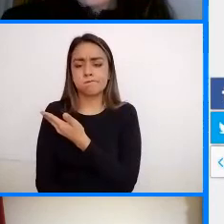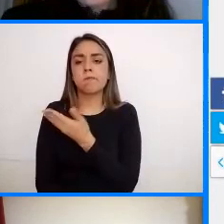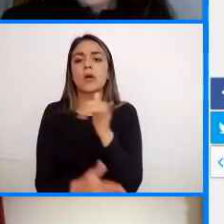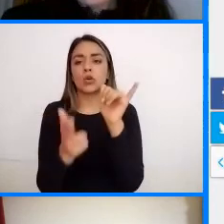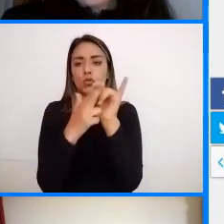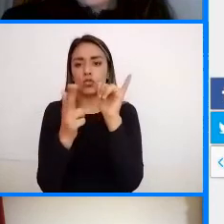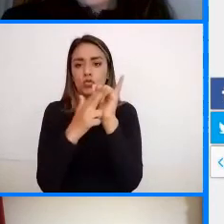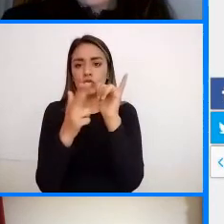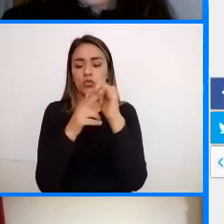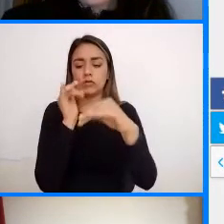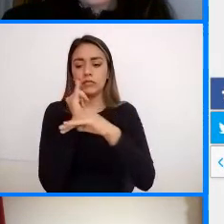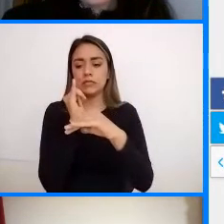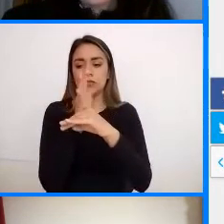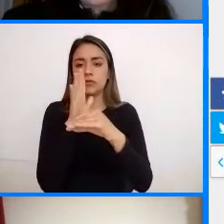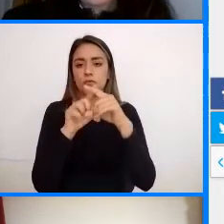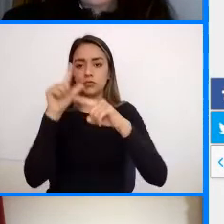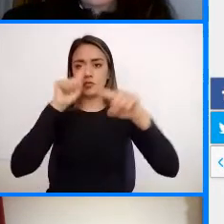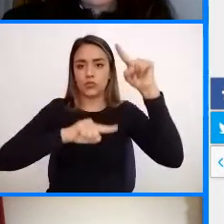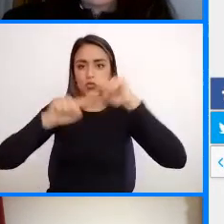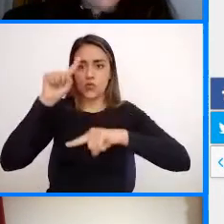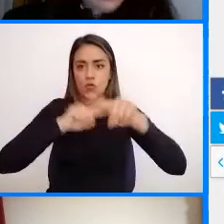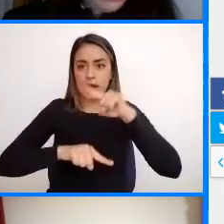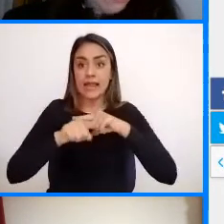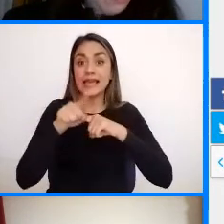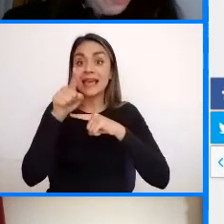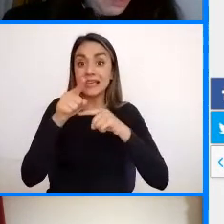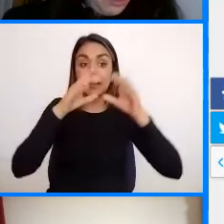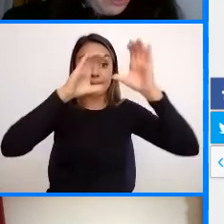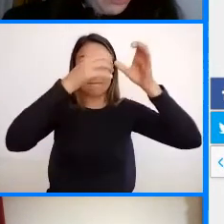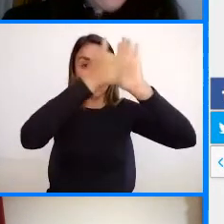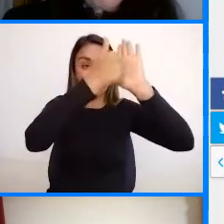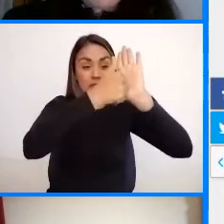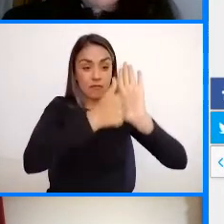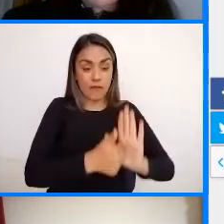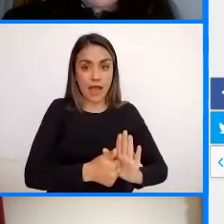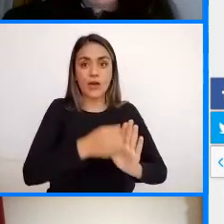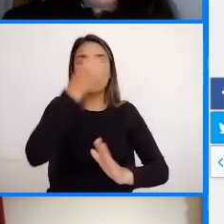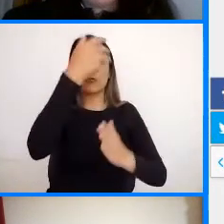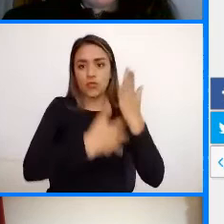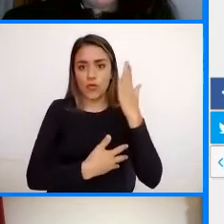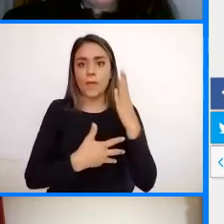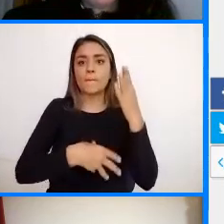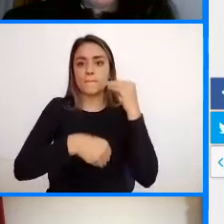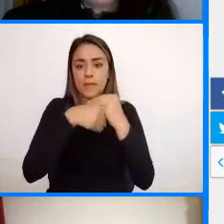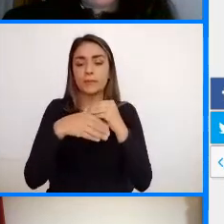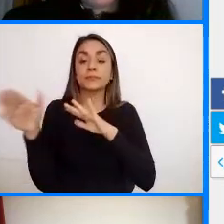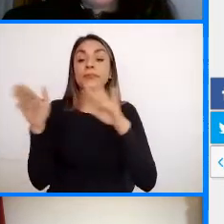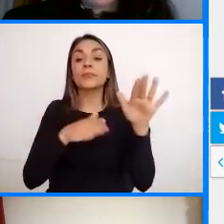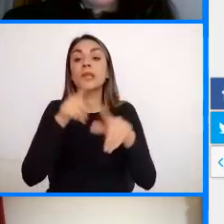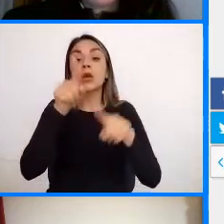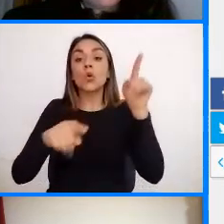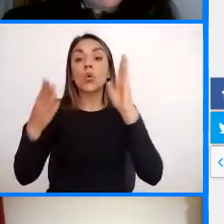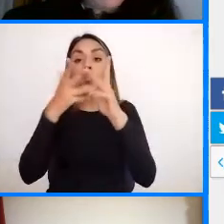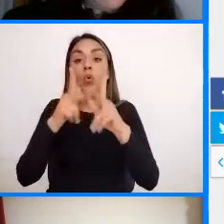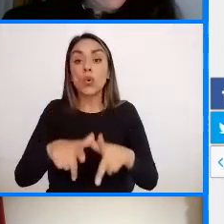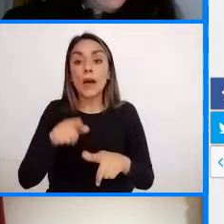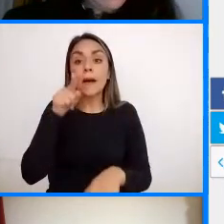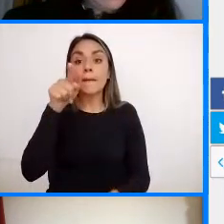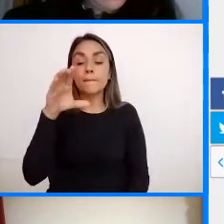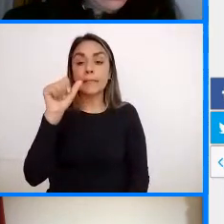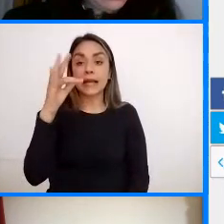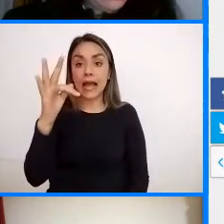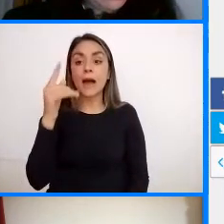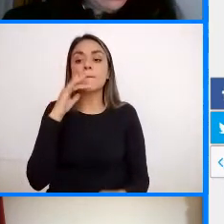Del Instituto Distrital De Turismo Esta y todas Las cátedras Bueno Y además Para los estudiantes CAD Estará en la plataforma